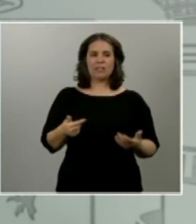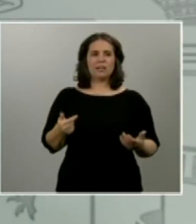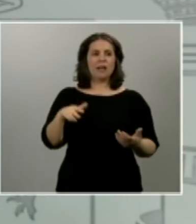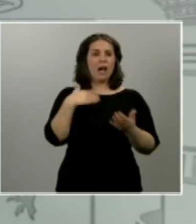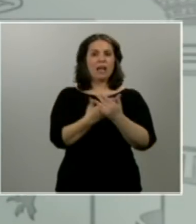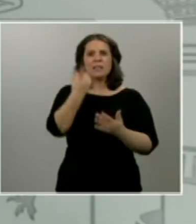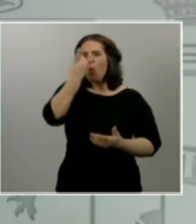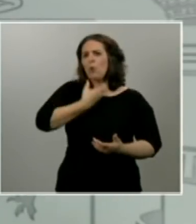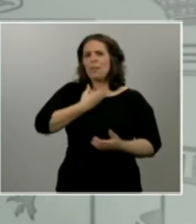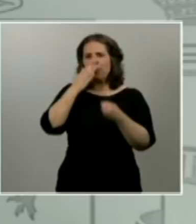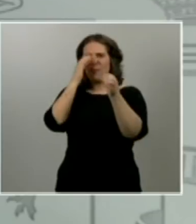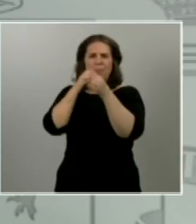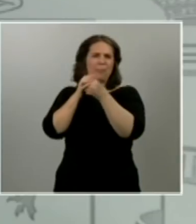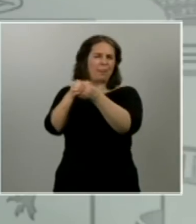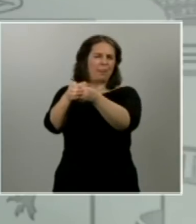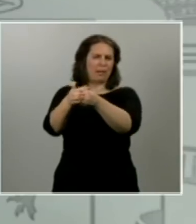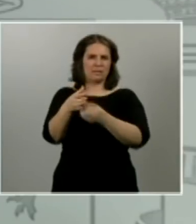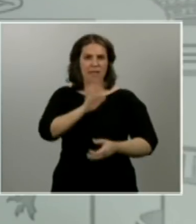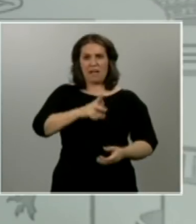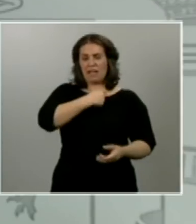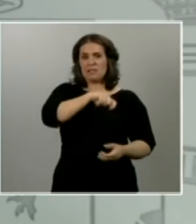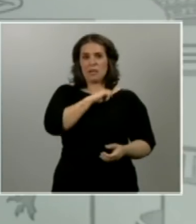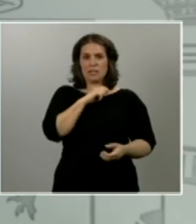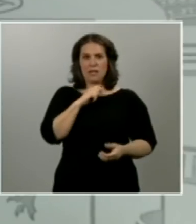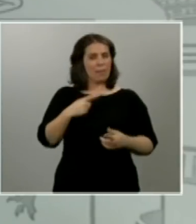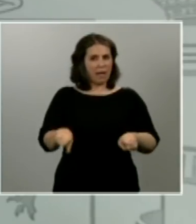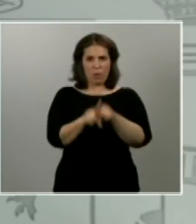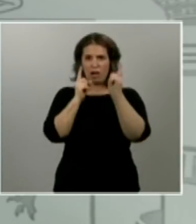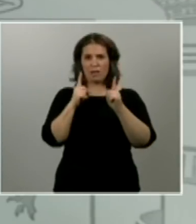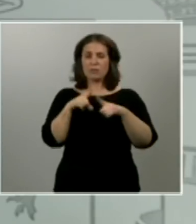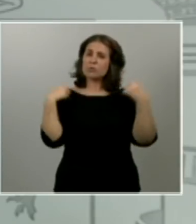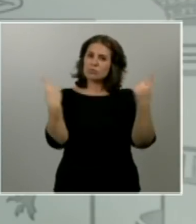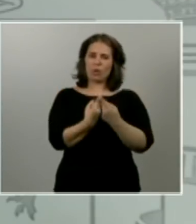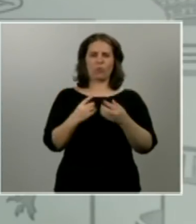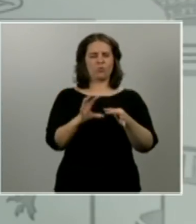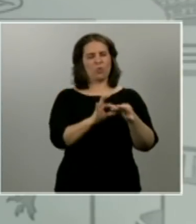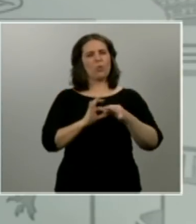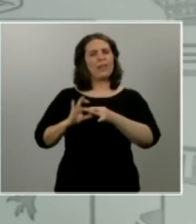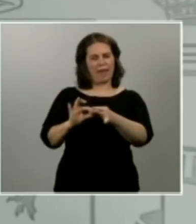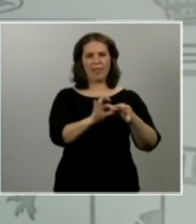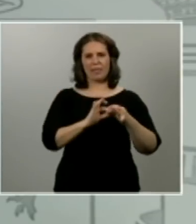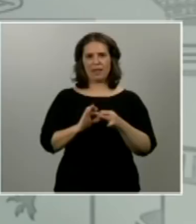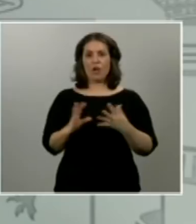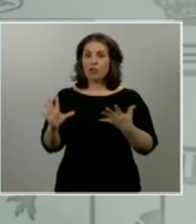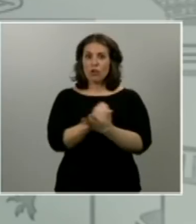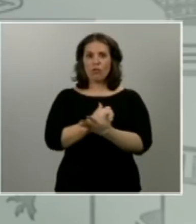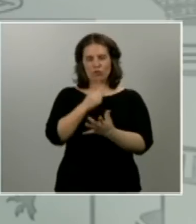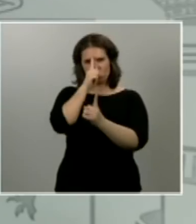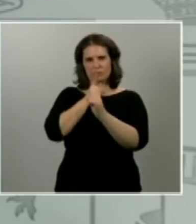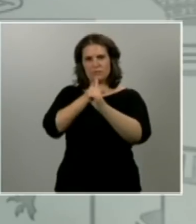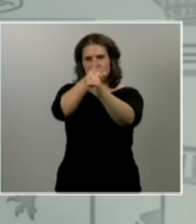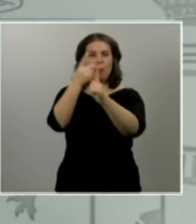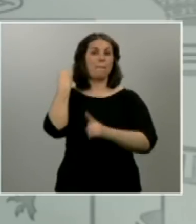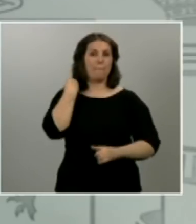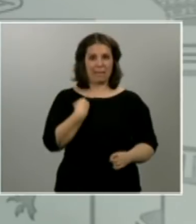pequeño de nuestro país, todos estamos apelando a esa unidad y estamos remando en la misma dirección. Y esa unidad